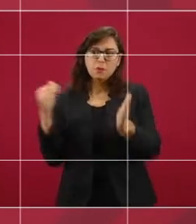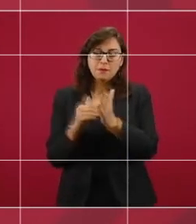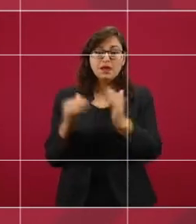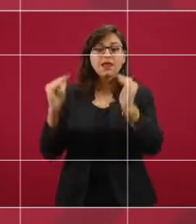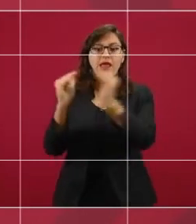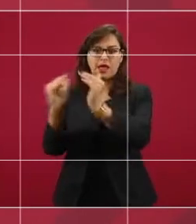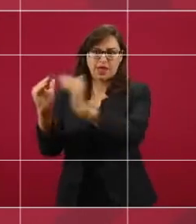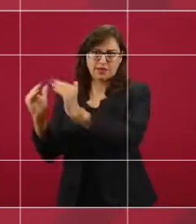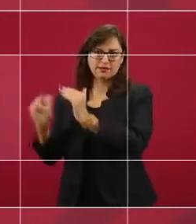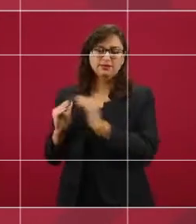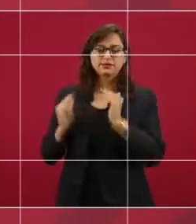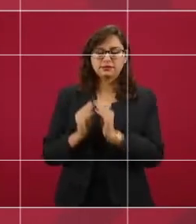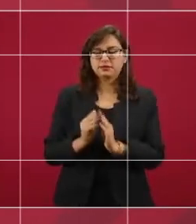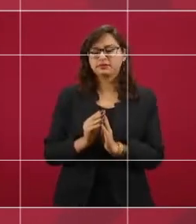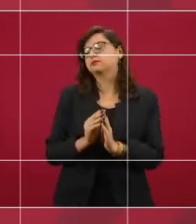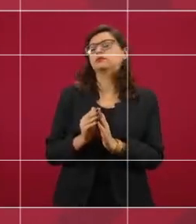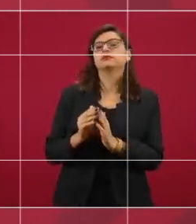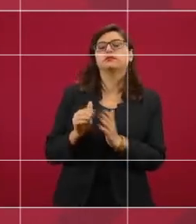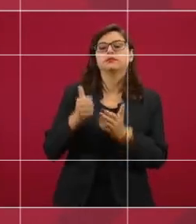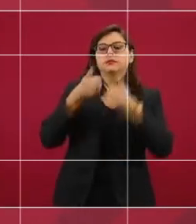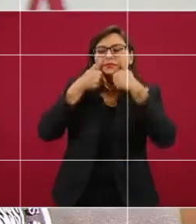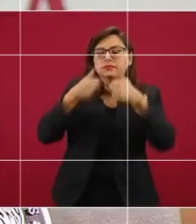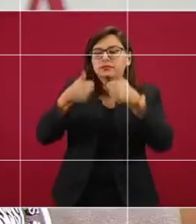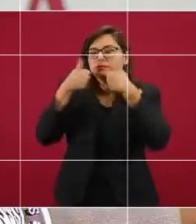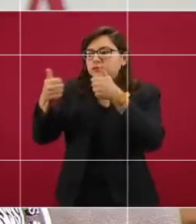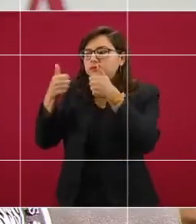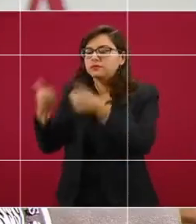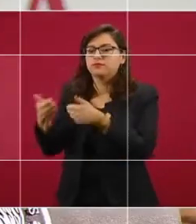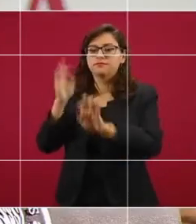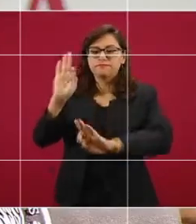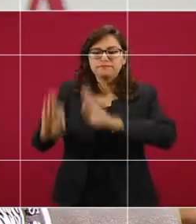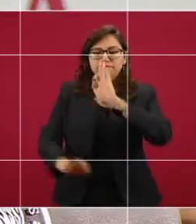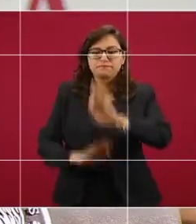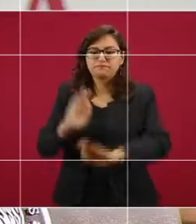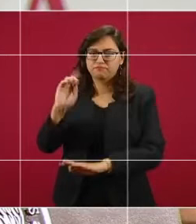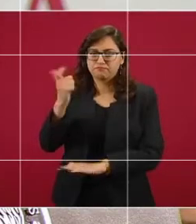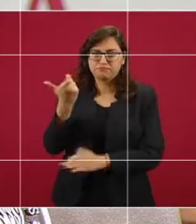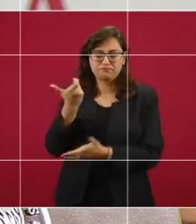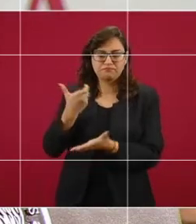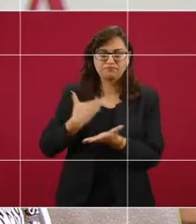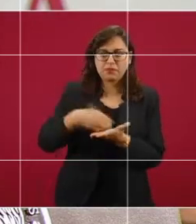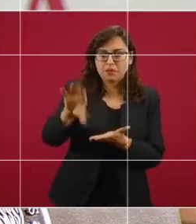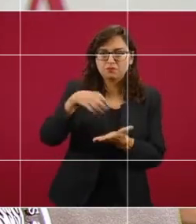A todos se les apoyó,